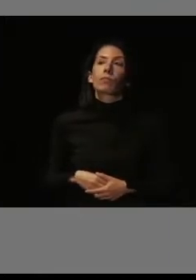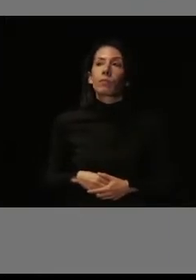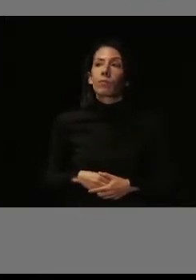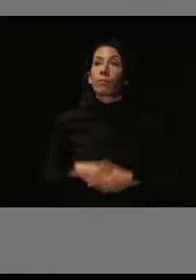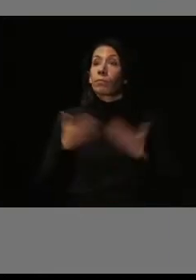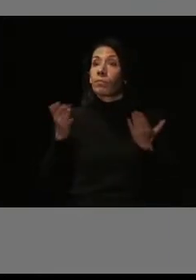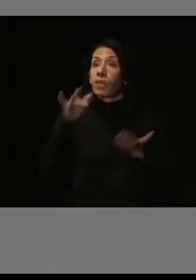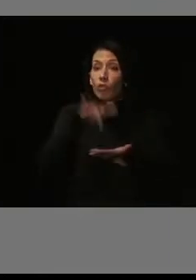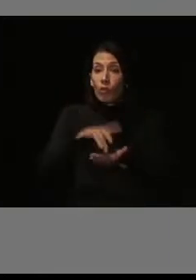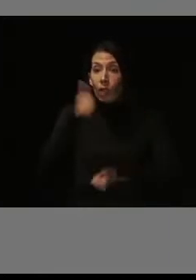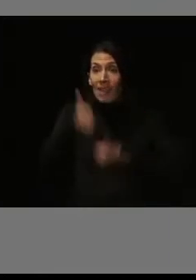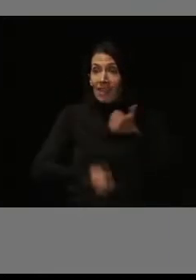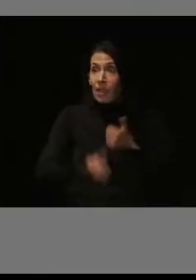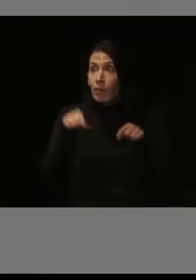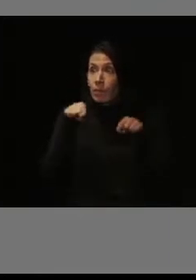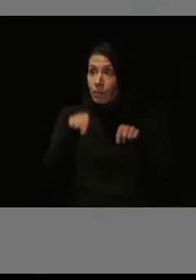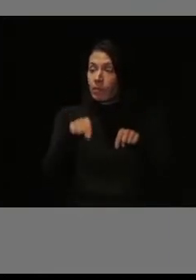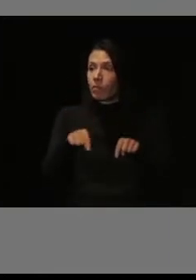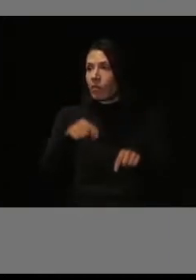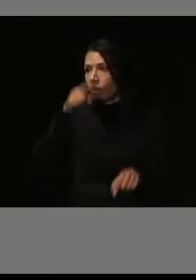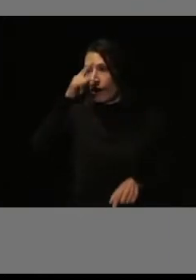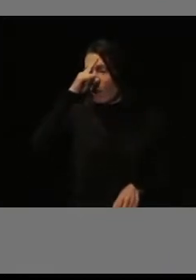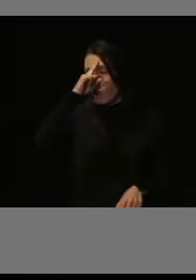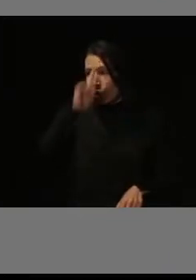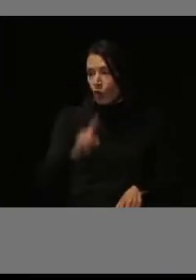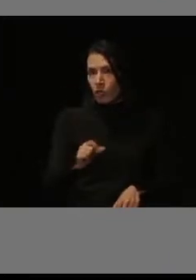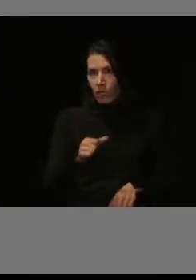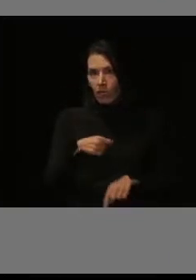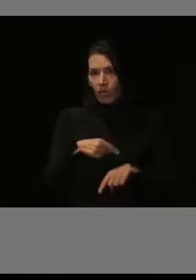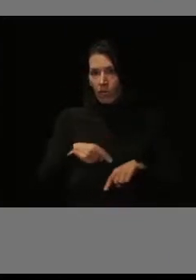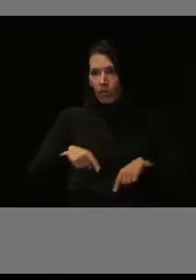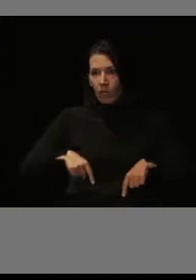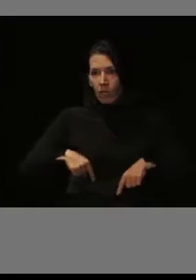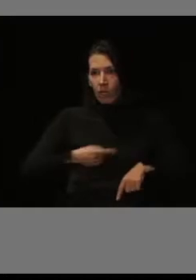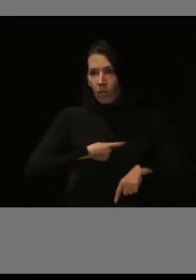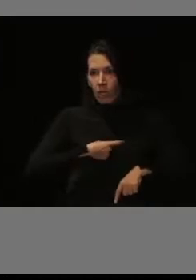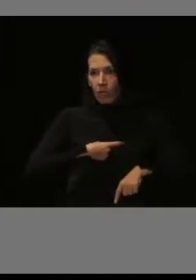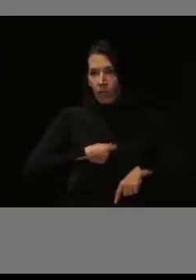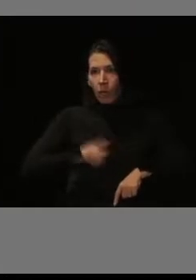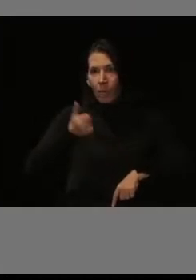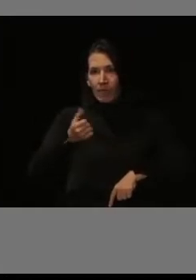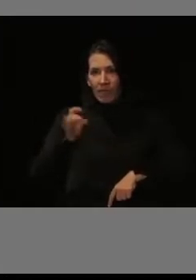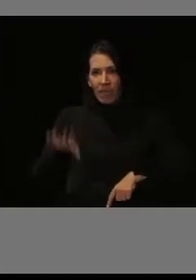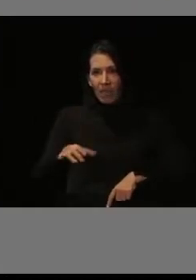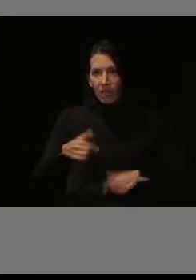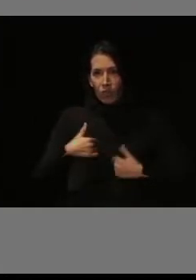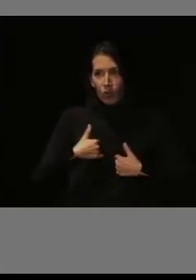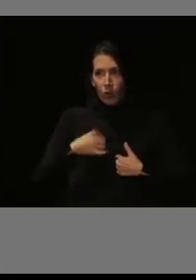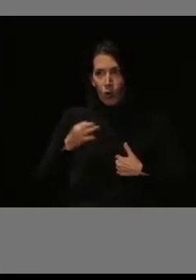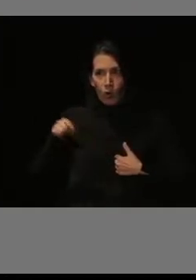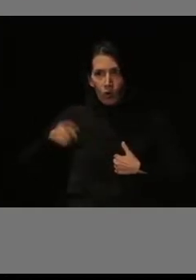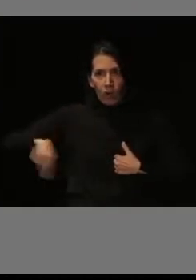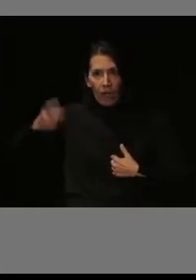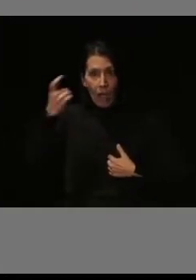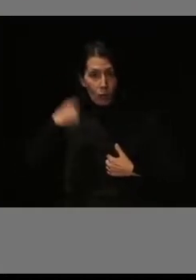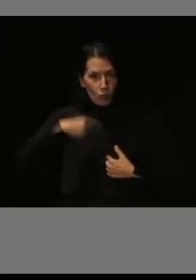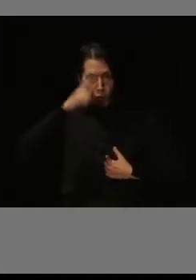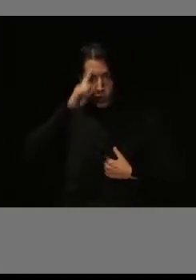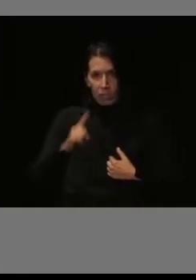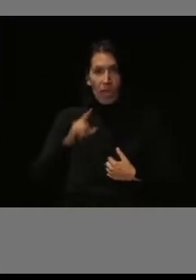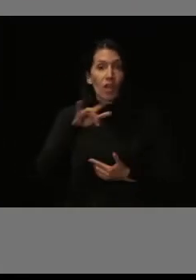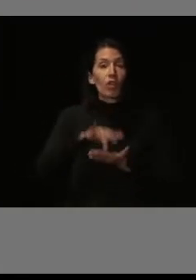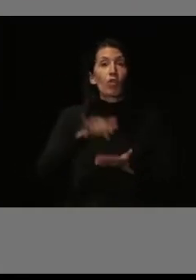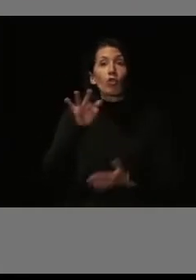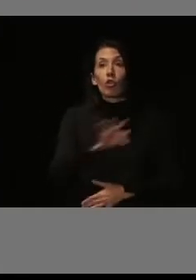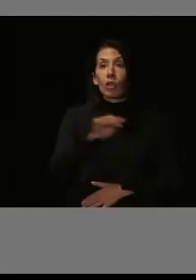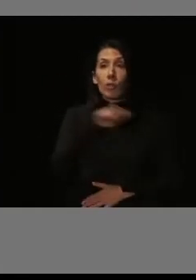En ese examen no sé quién estaba más nervioso, si los alumnos o nosotros. Fuimos 128 las